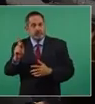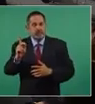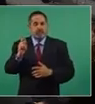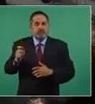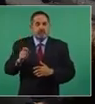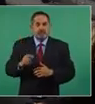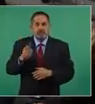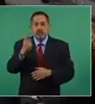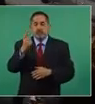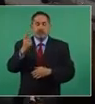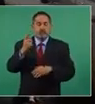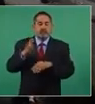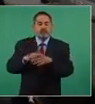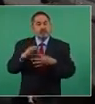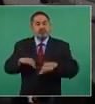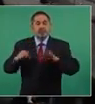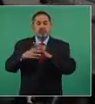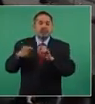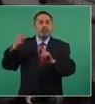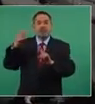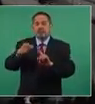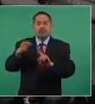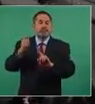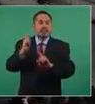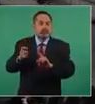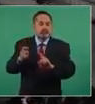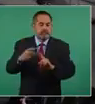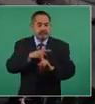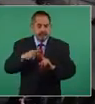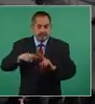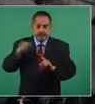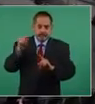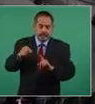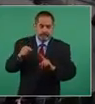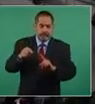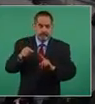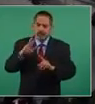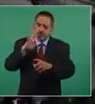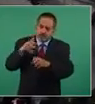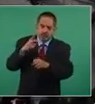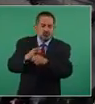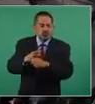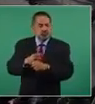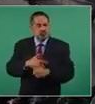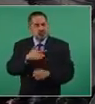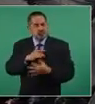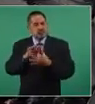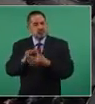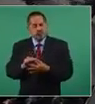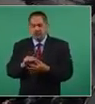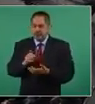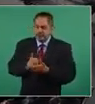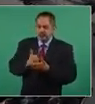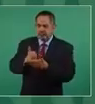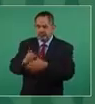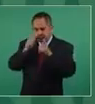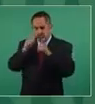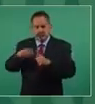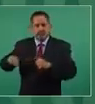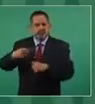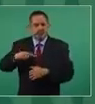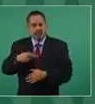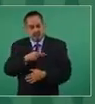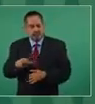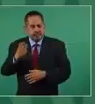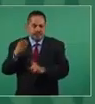lo más importante es que haya esa voluntad de atender a los pobres.